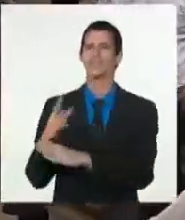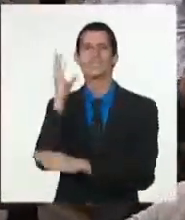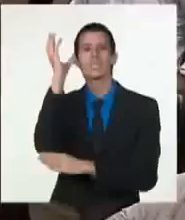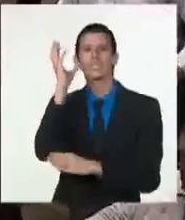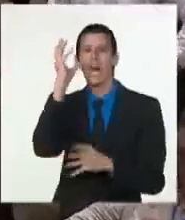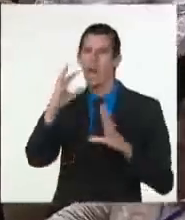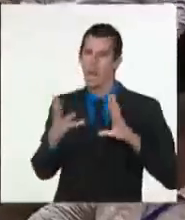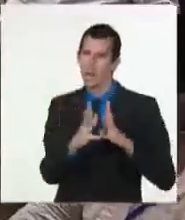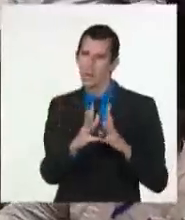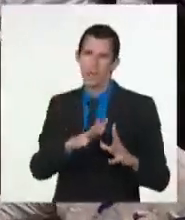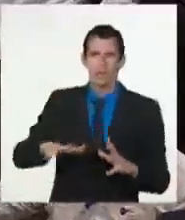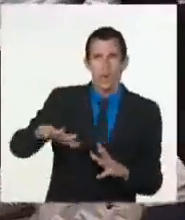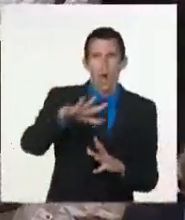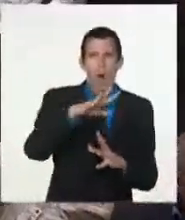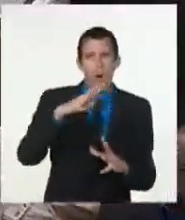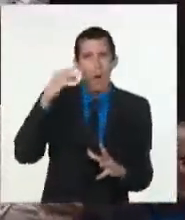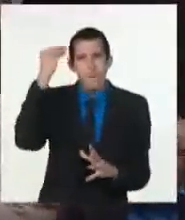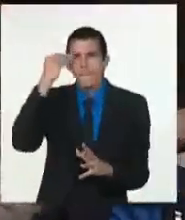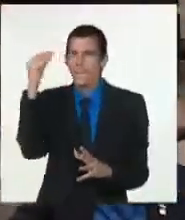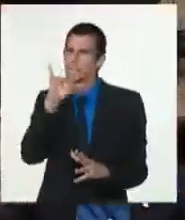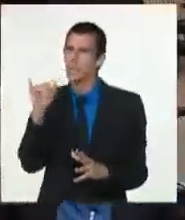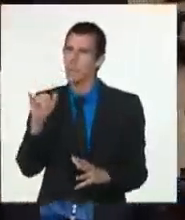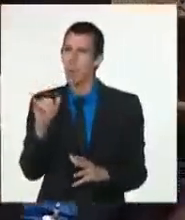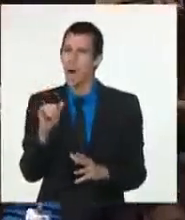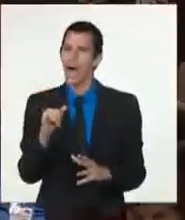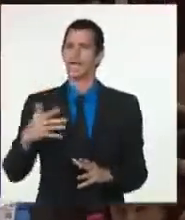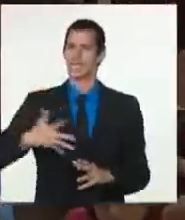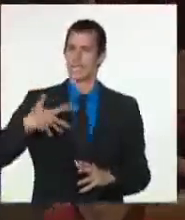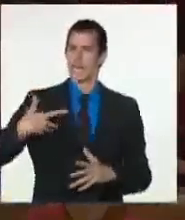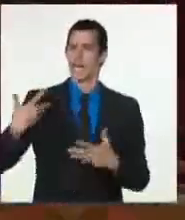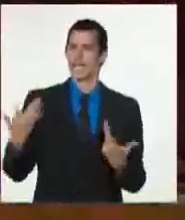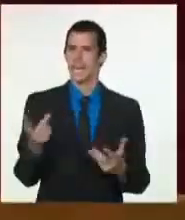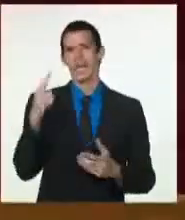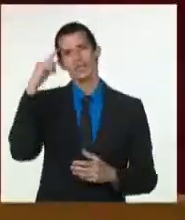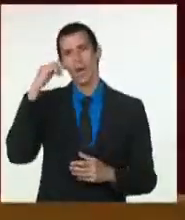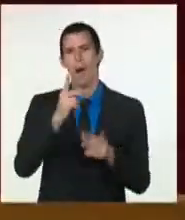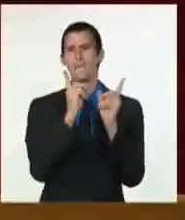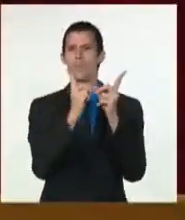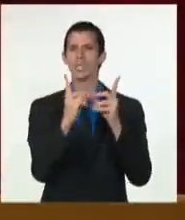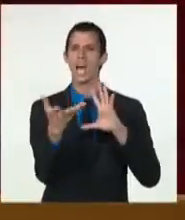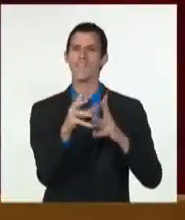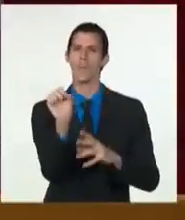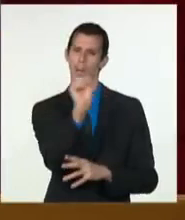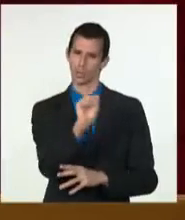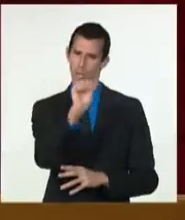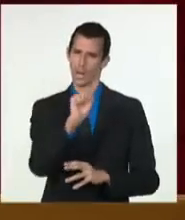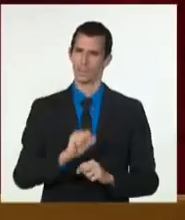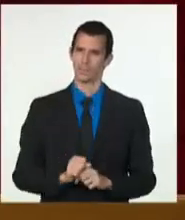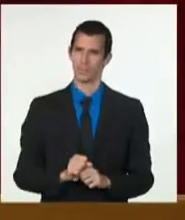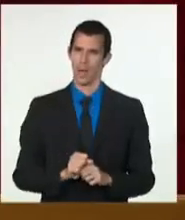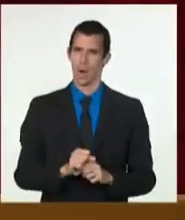término socialismo y a cualquier intento de solución nacido de la gestión gubernamental.